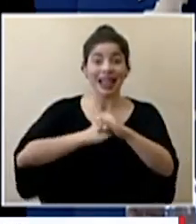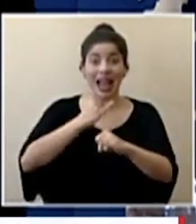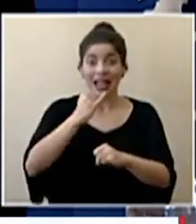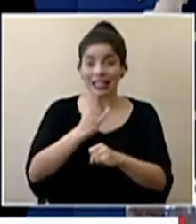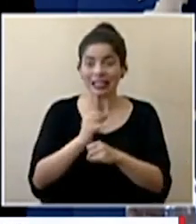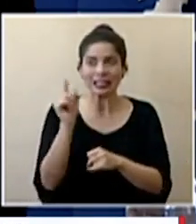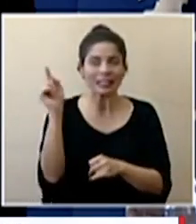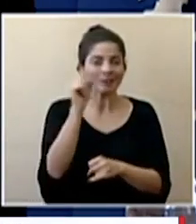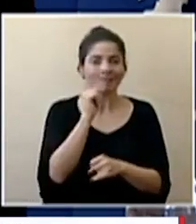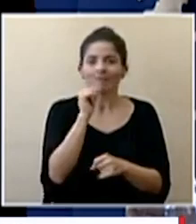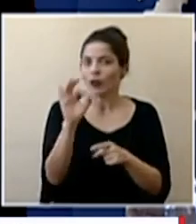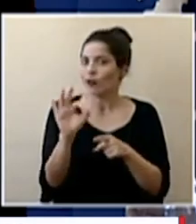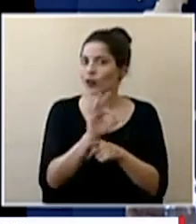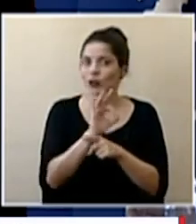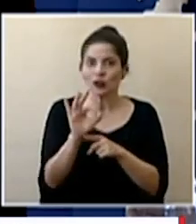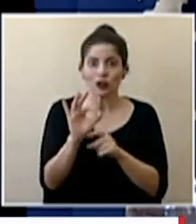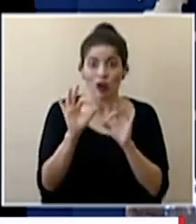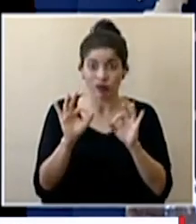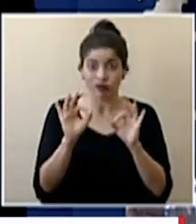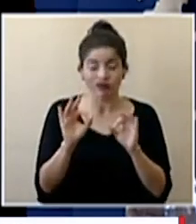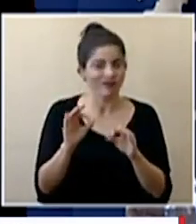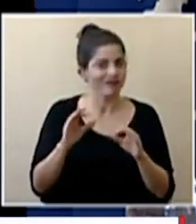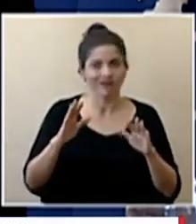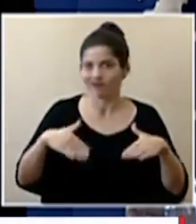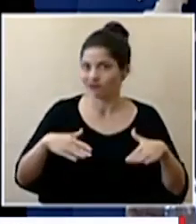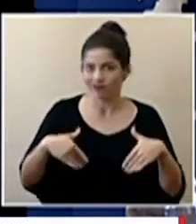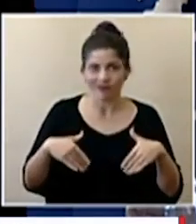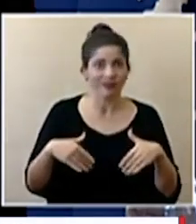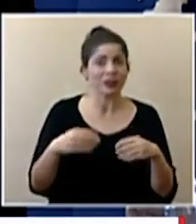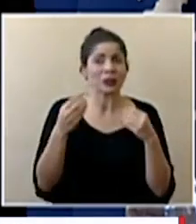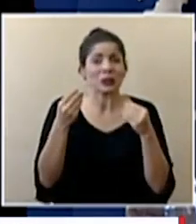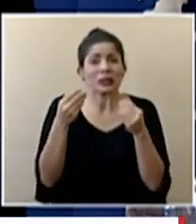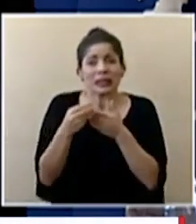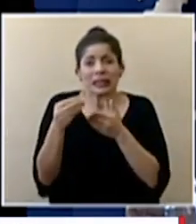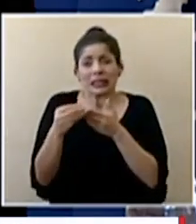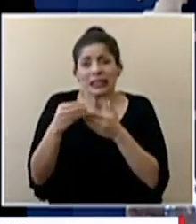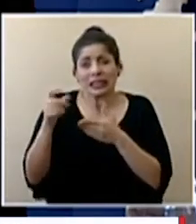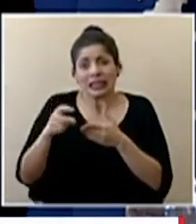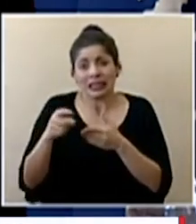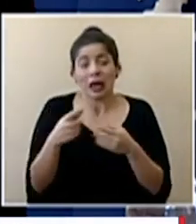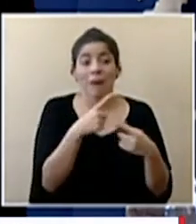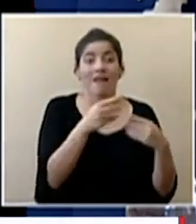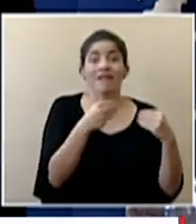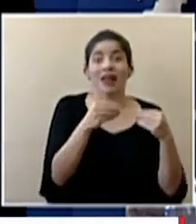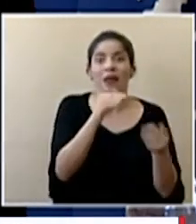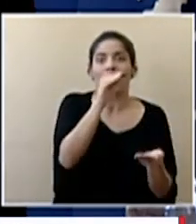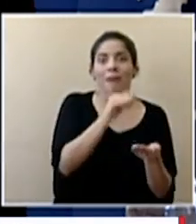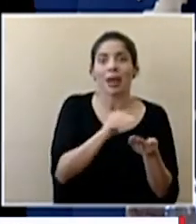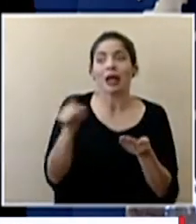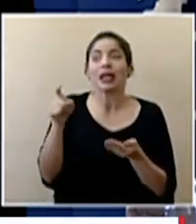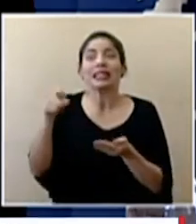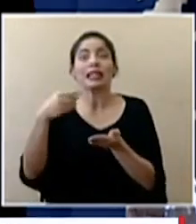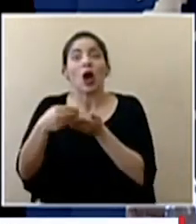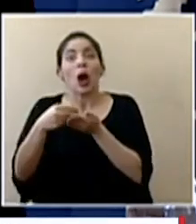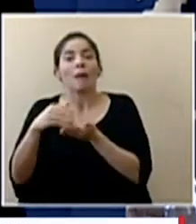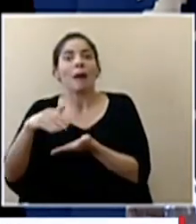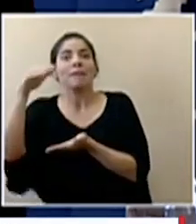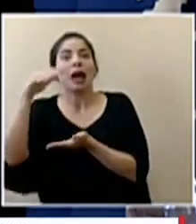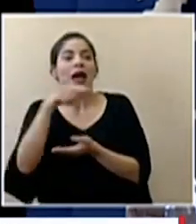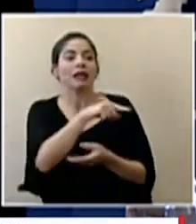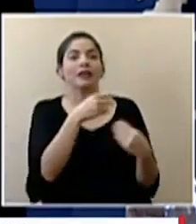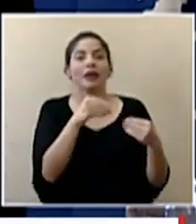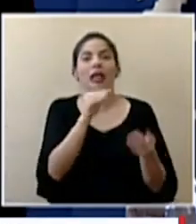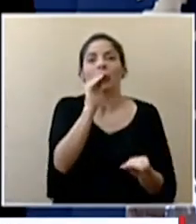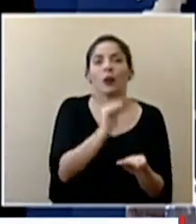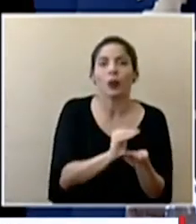no están funcionando eficientemente hay mucho más demanda de lo que hay oferta y que efectivamente si hay